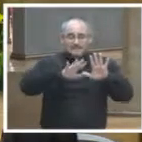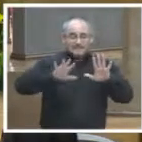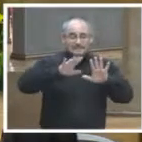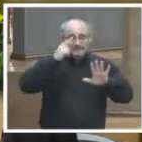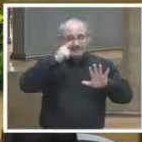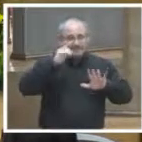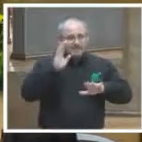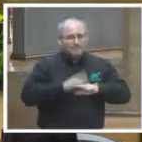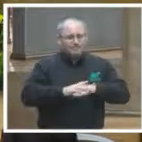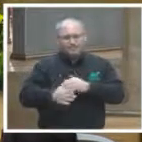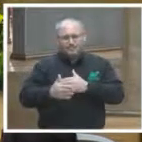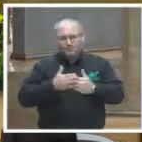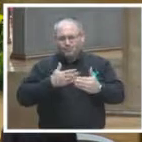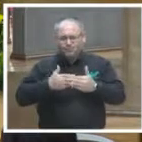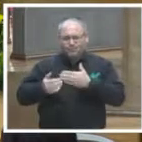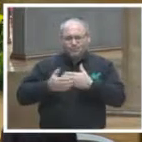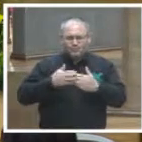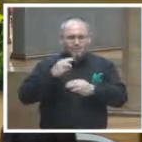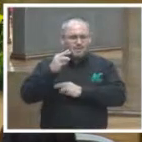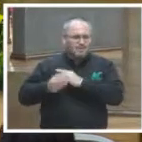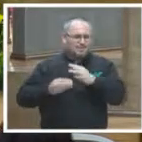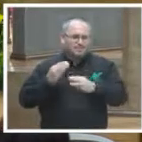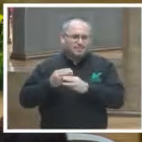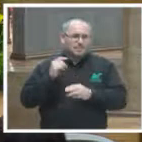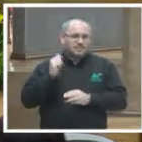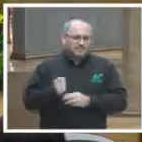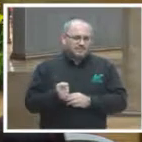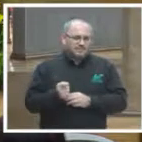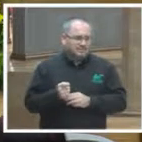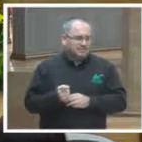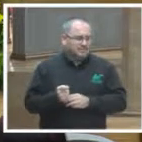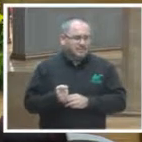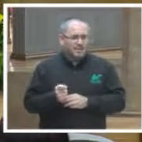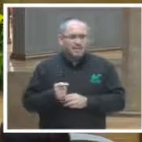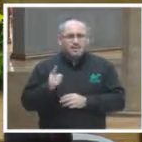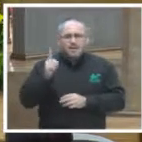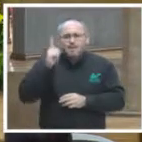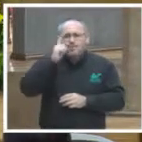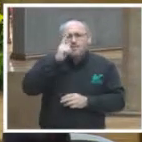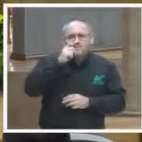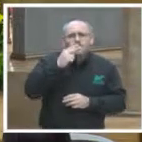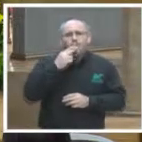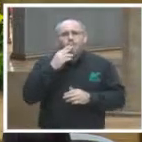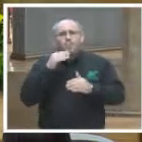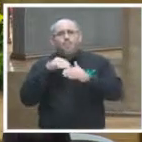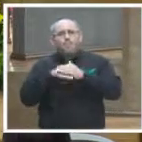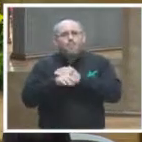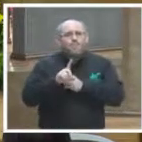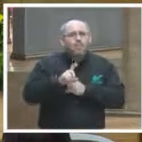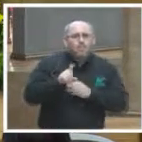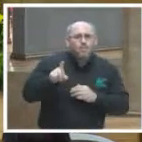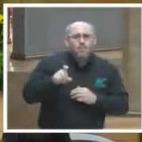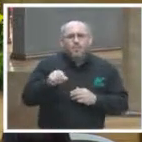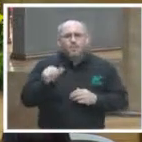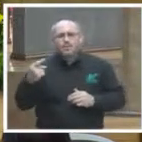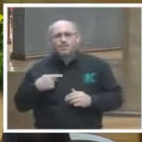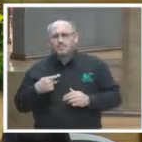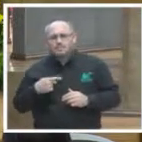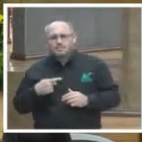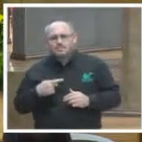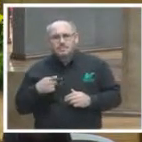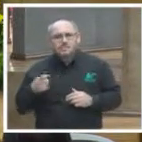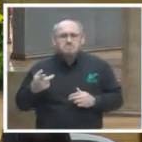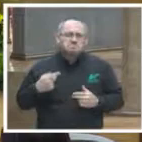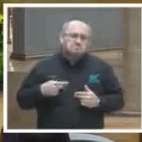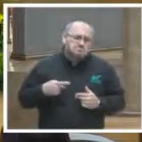de lo más avanzado que hay en el mundo eso no significa que sea complicado o que cualquier persona que tiene o